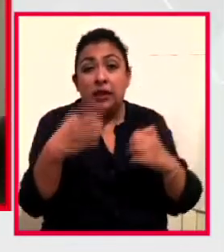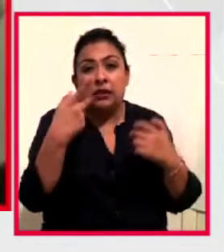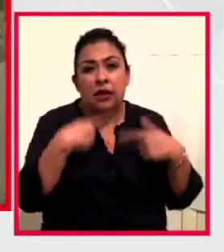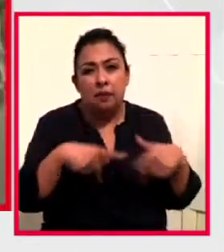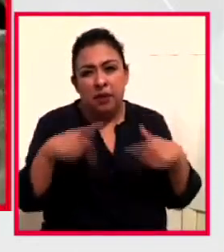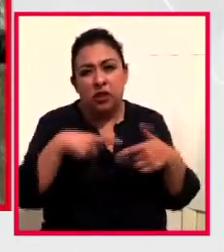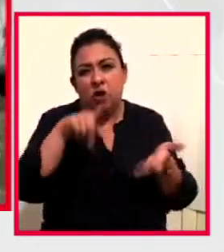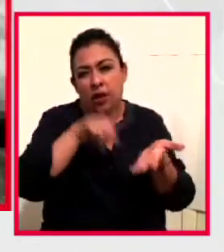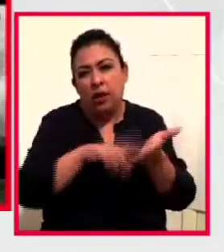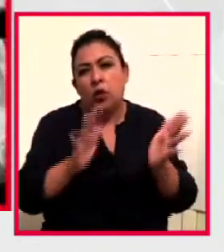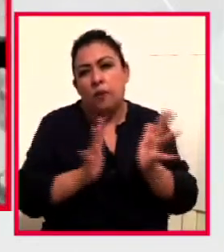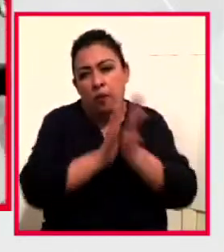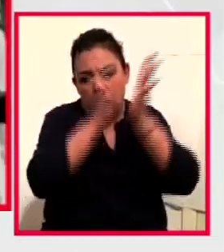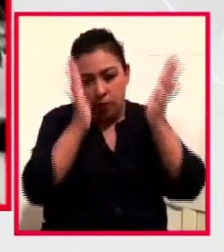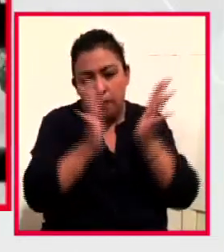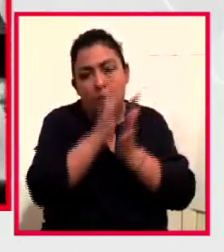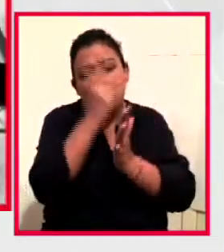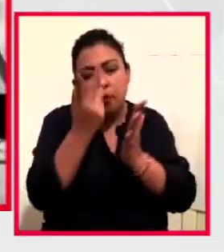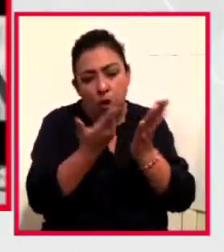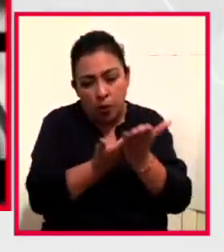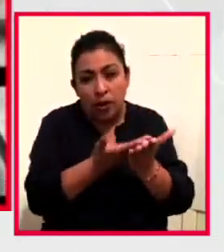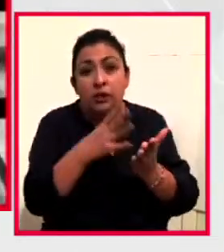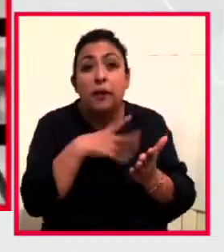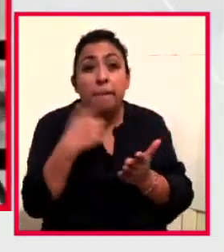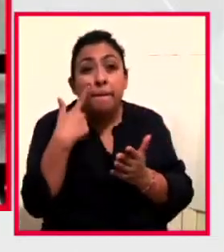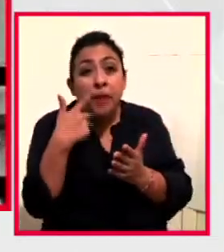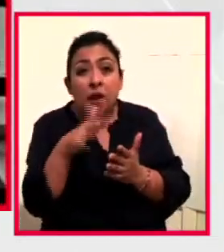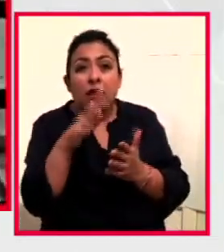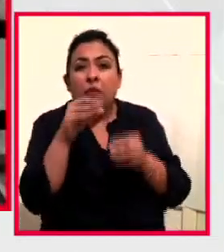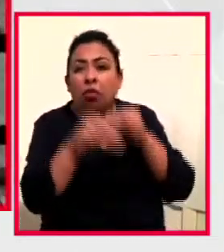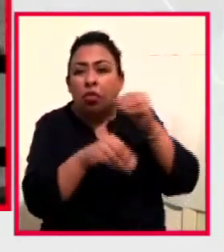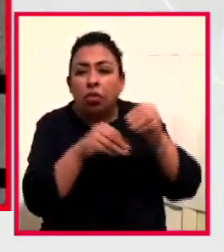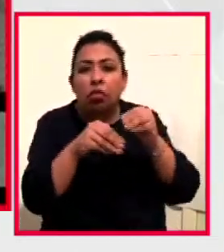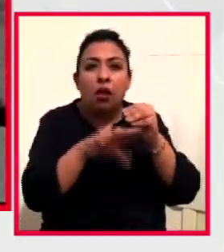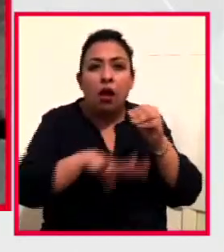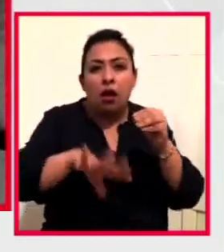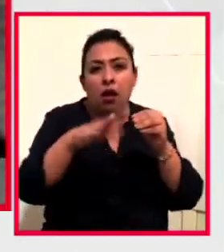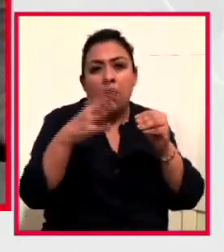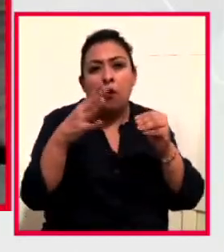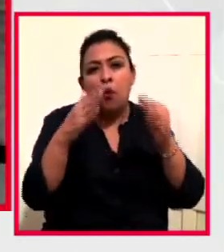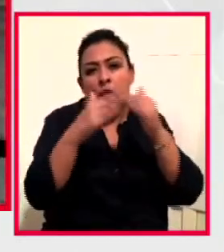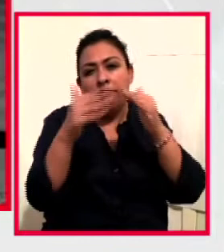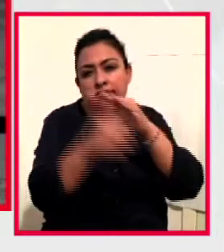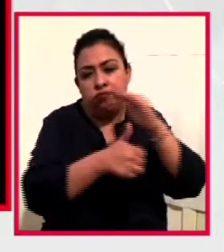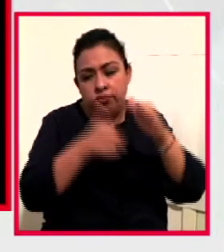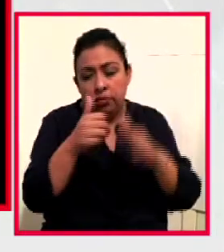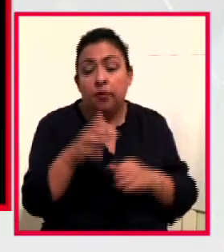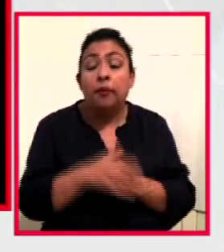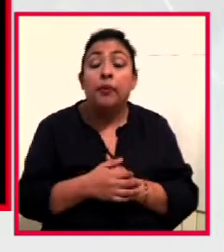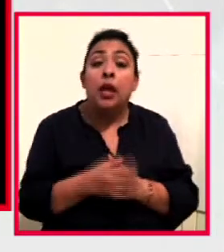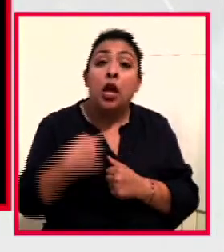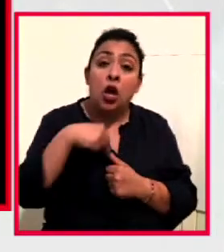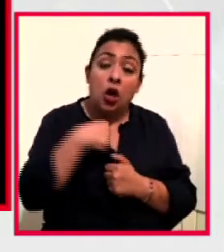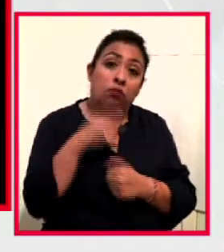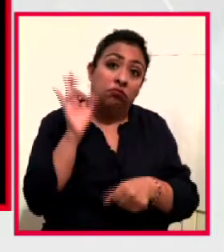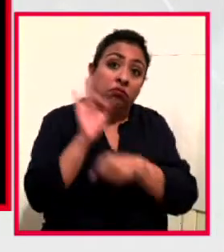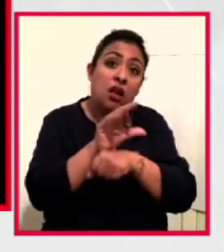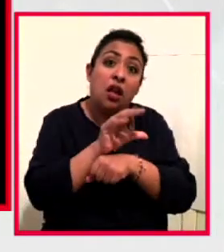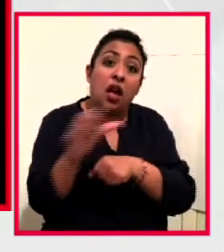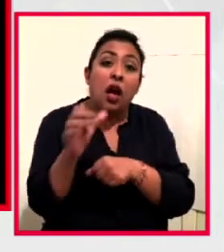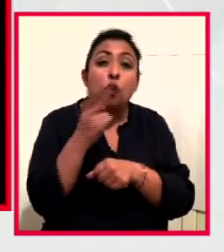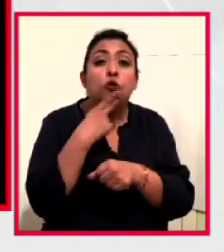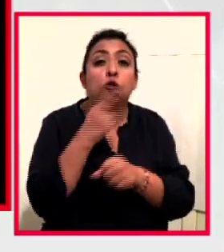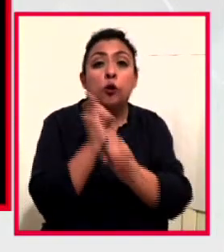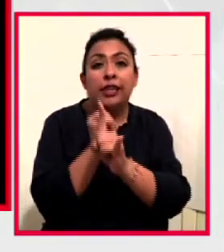de esta iniciativa compartirán paisajes creados durante la cuarentena. Le estamos apostando a la virtualidad